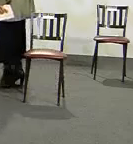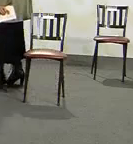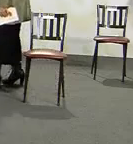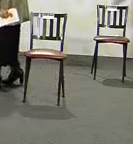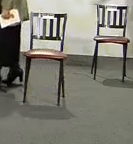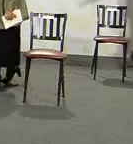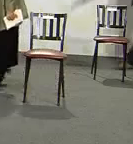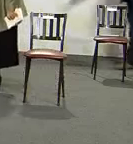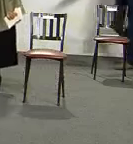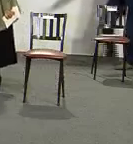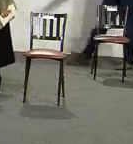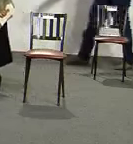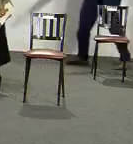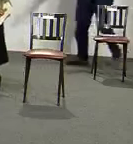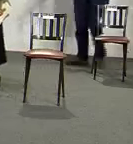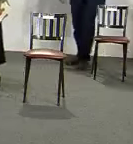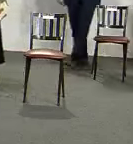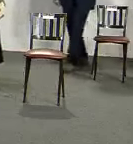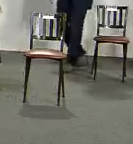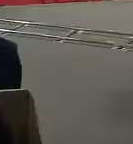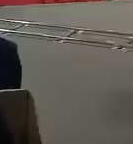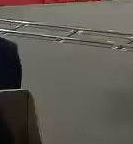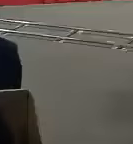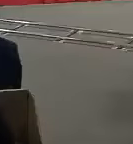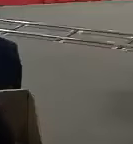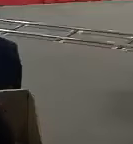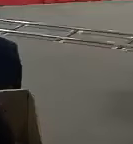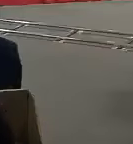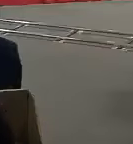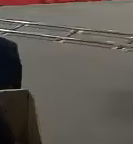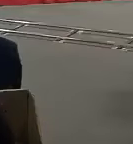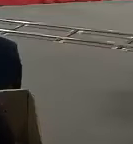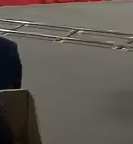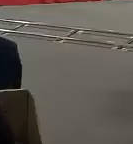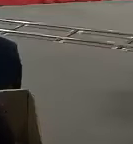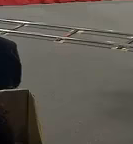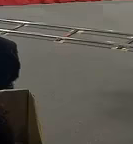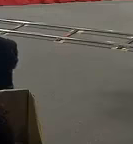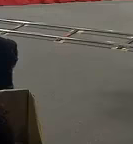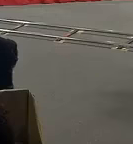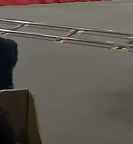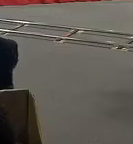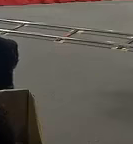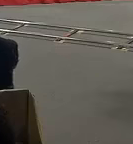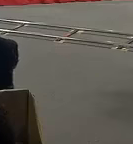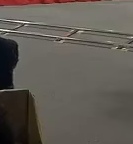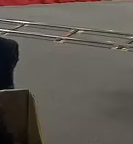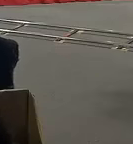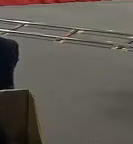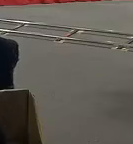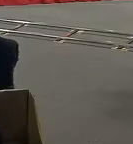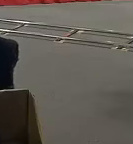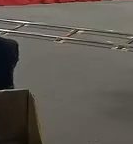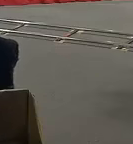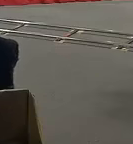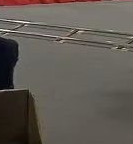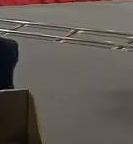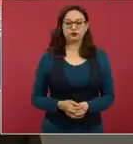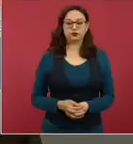Bueno, el día de hoy vamos a exponer los avances